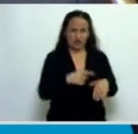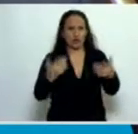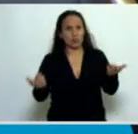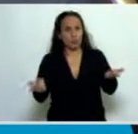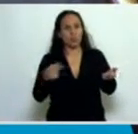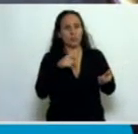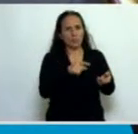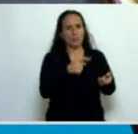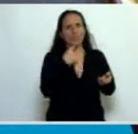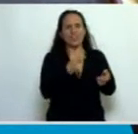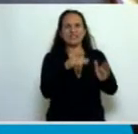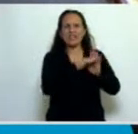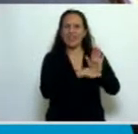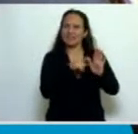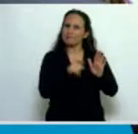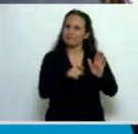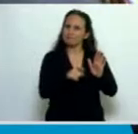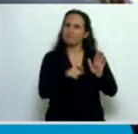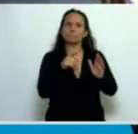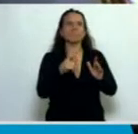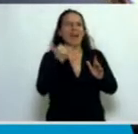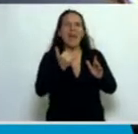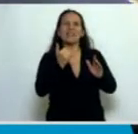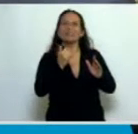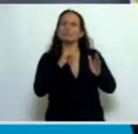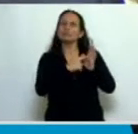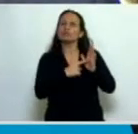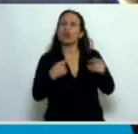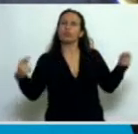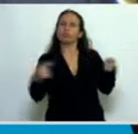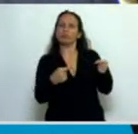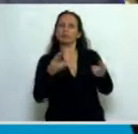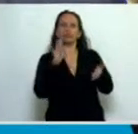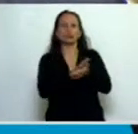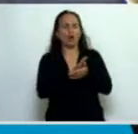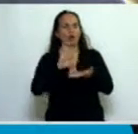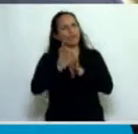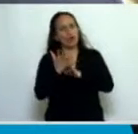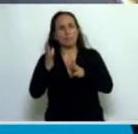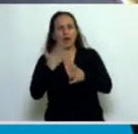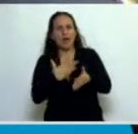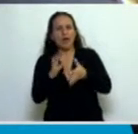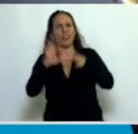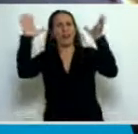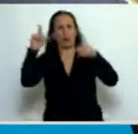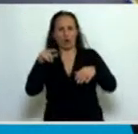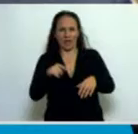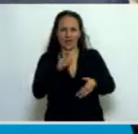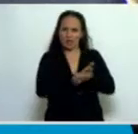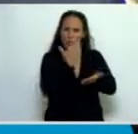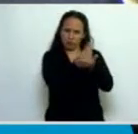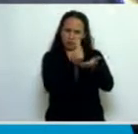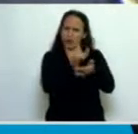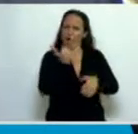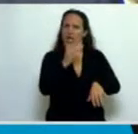establece un principio absolutamente contradictorio con lo que tiene que ver con un sistema democrático y la exigencia de responsabilidad y un